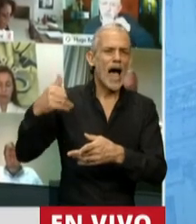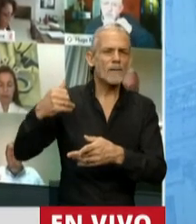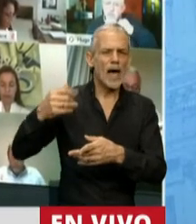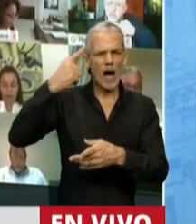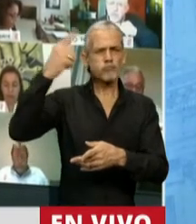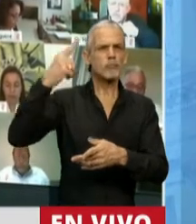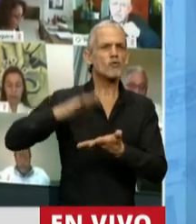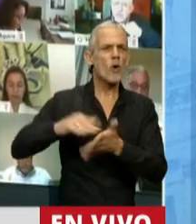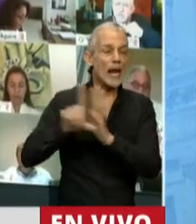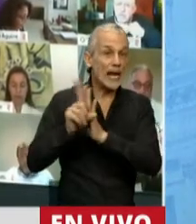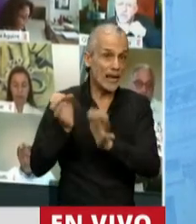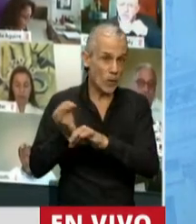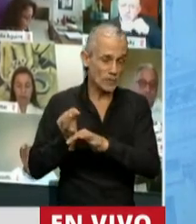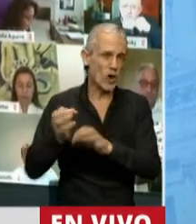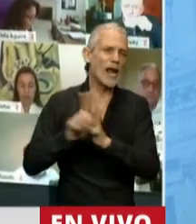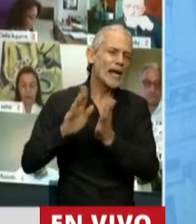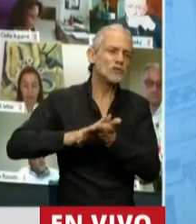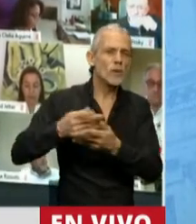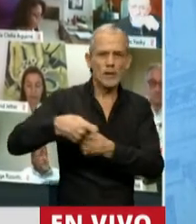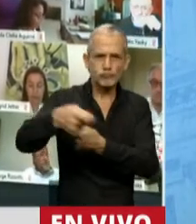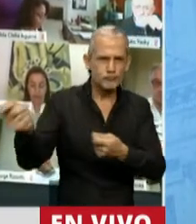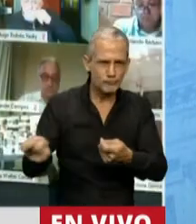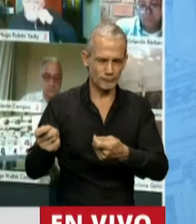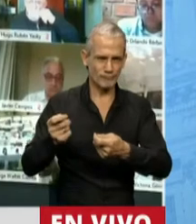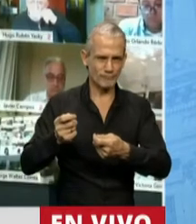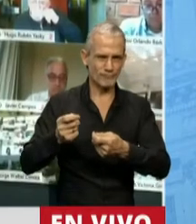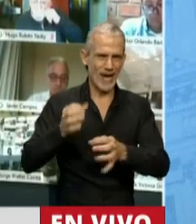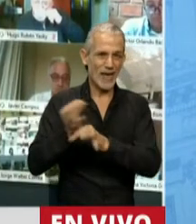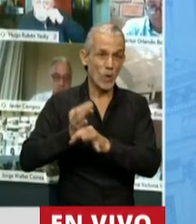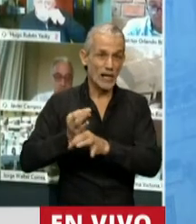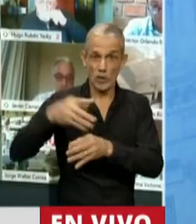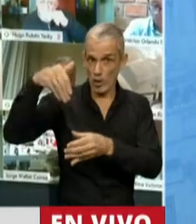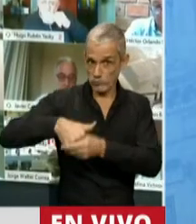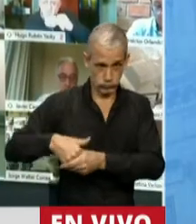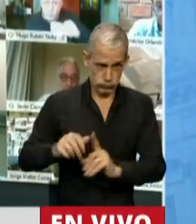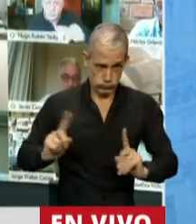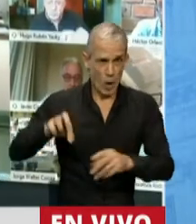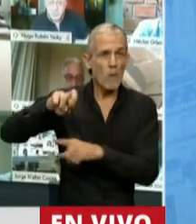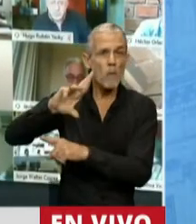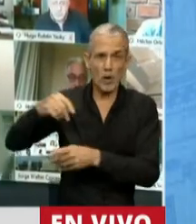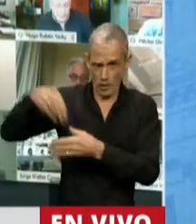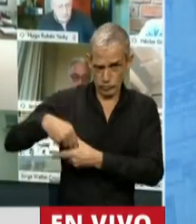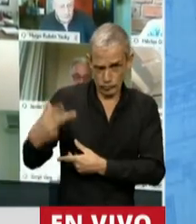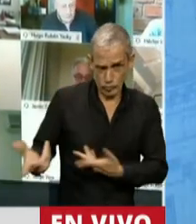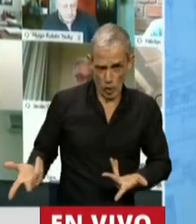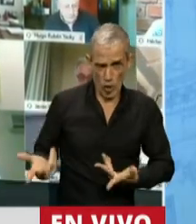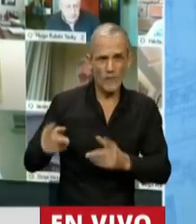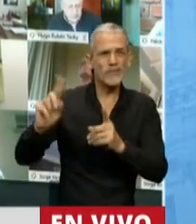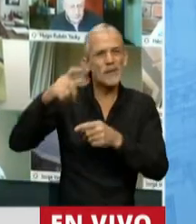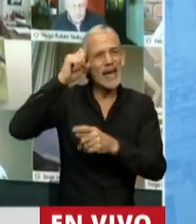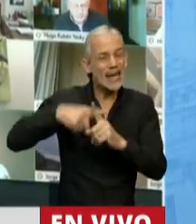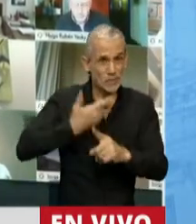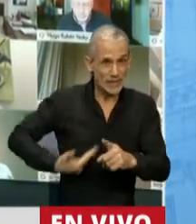leyes de educación. La ley de financiamiento educativo no fue votada por el PRO, no fue votada por el